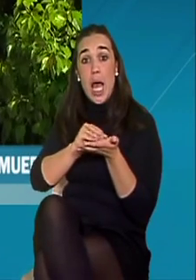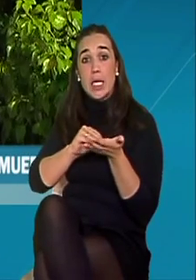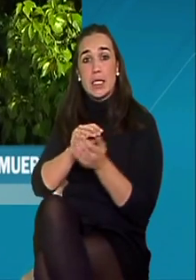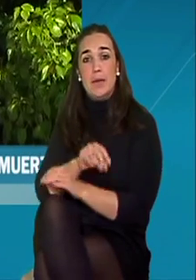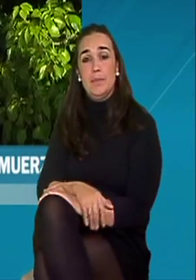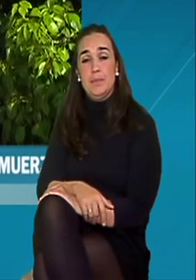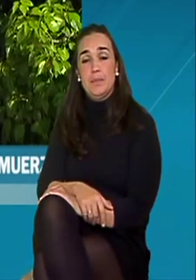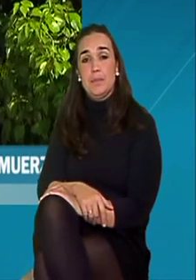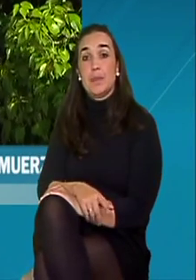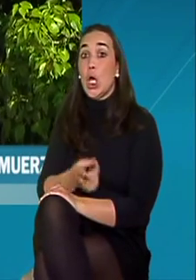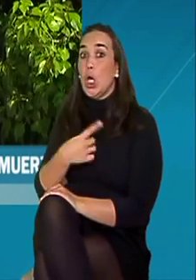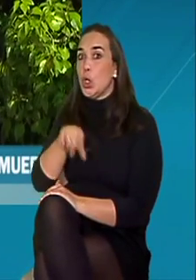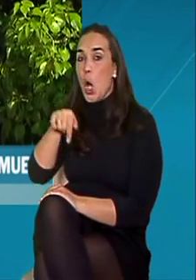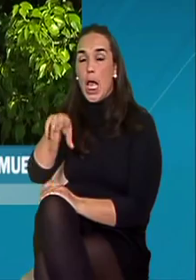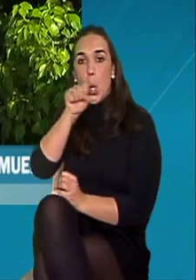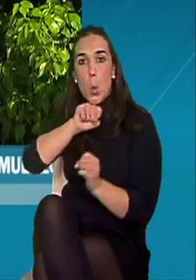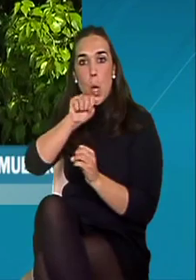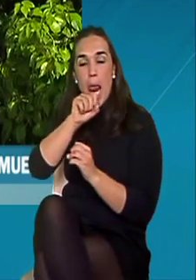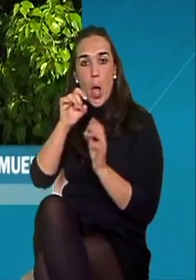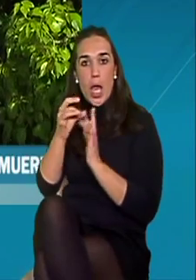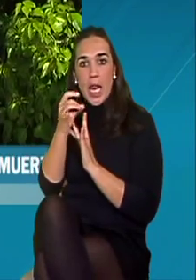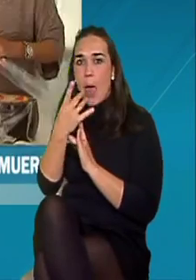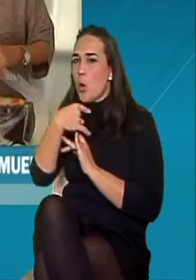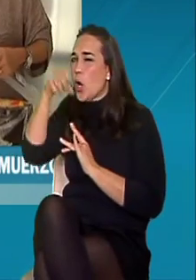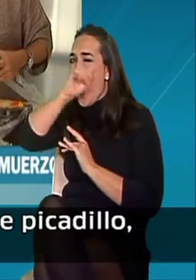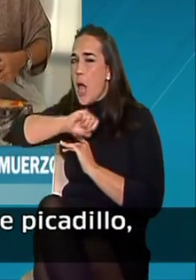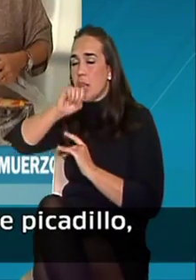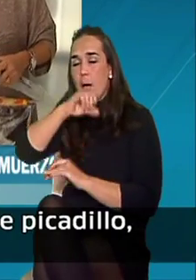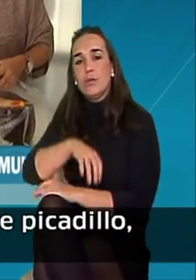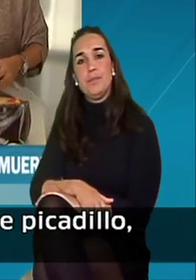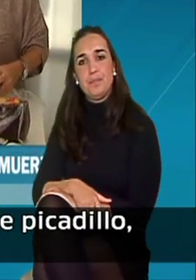Montamos aquí un karaoke, nos hartamos de cantar.